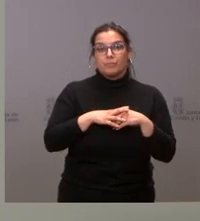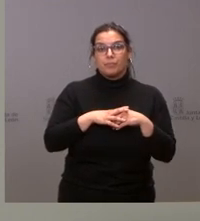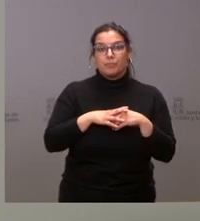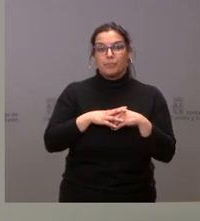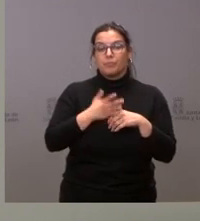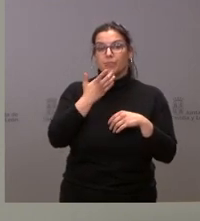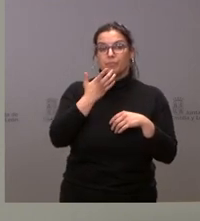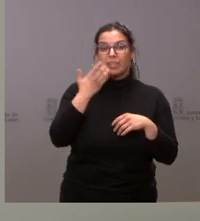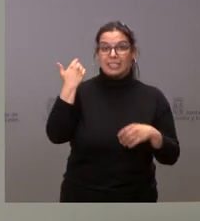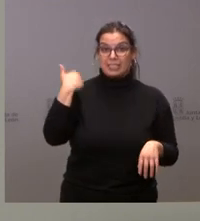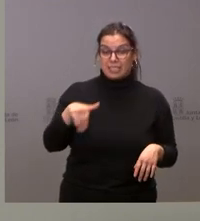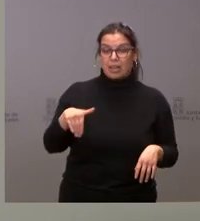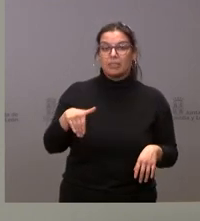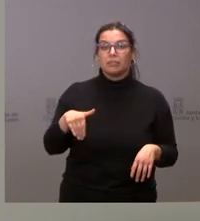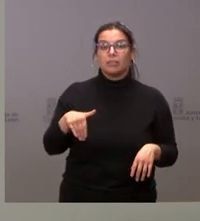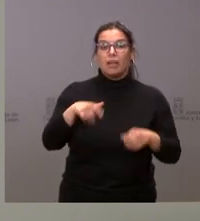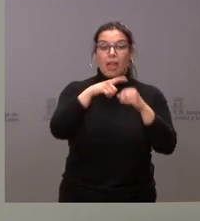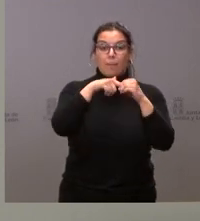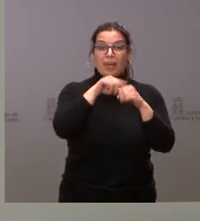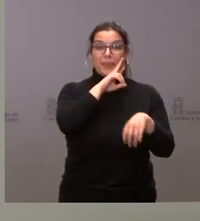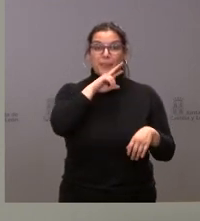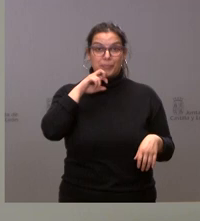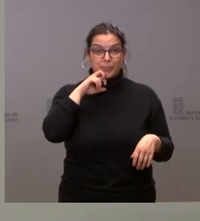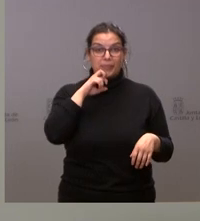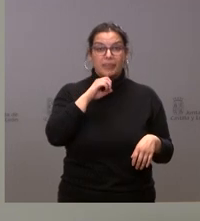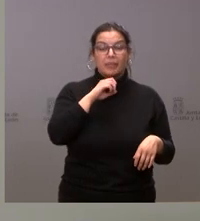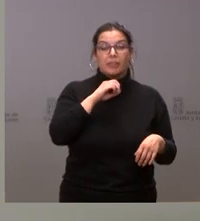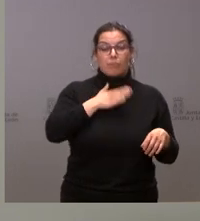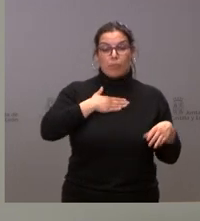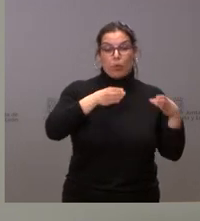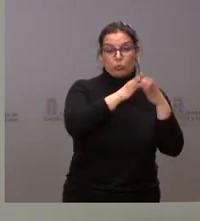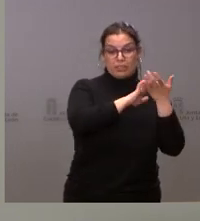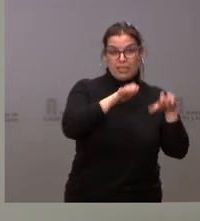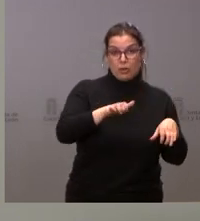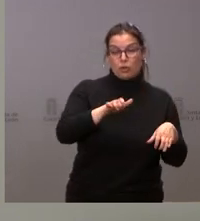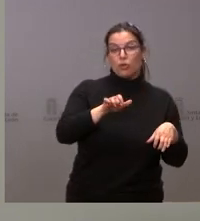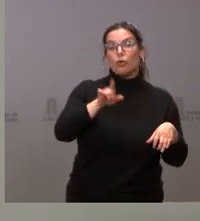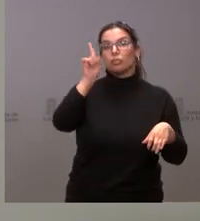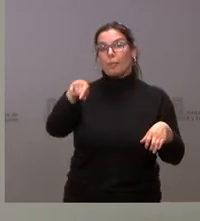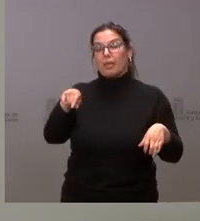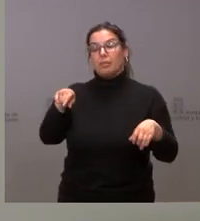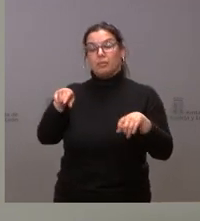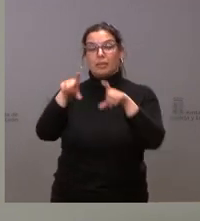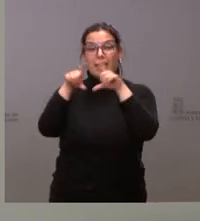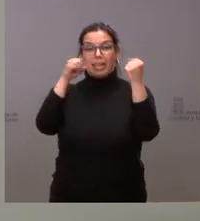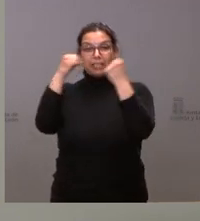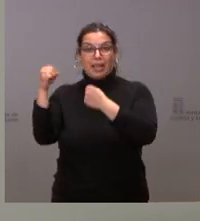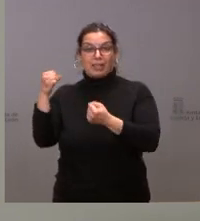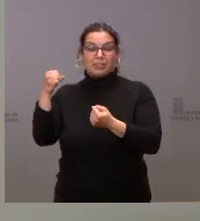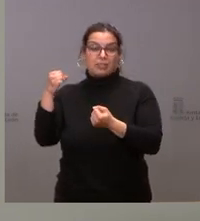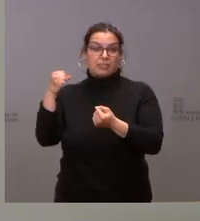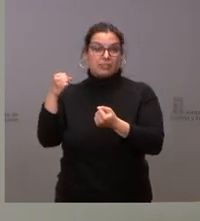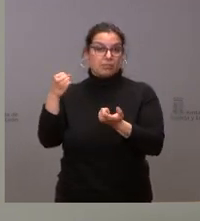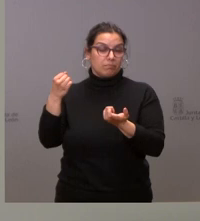la dotación que ya tenemos de plazas reservadas, tanto directas de la Junta de Castilla y León como de las entidades locales